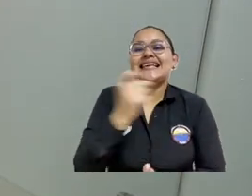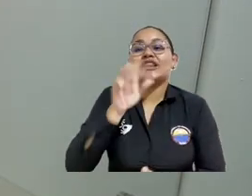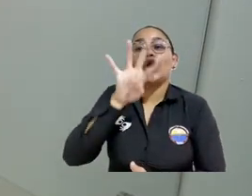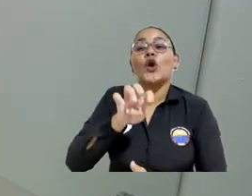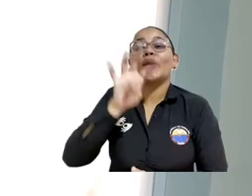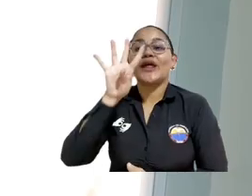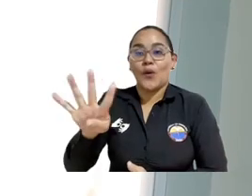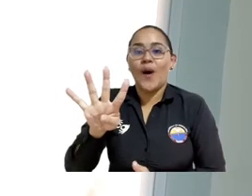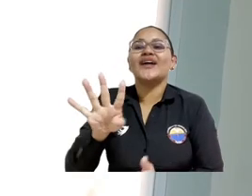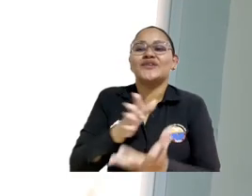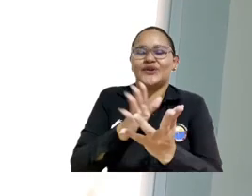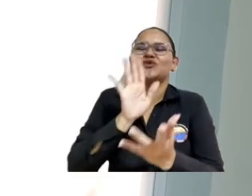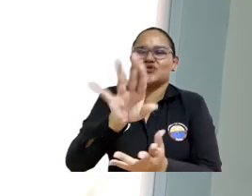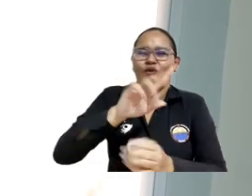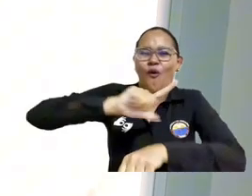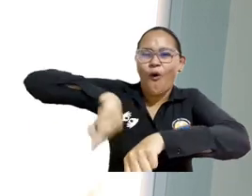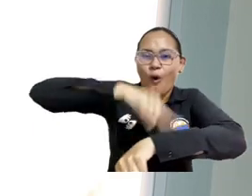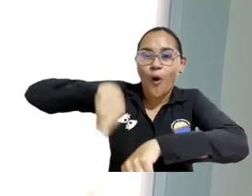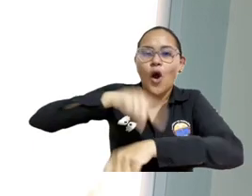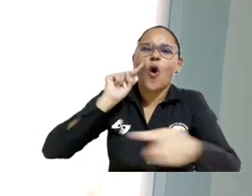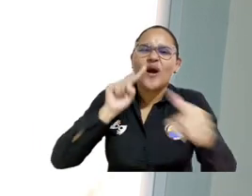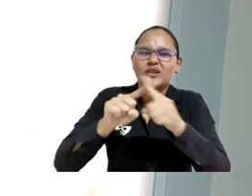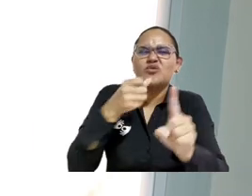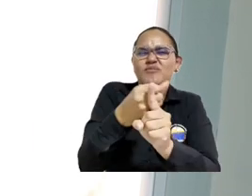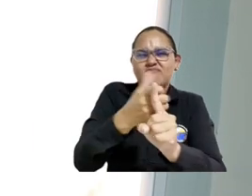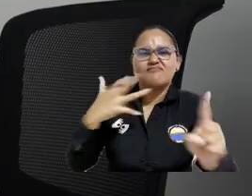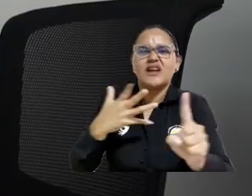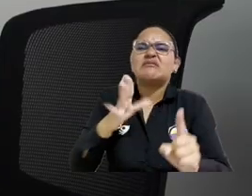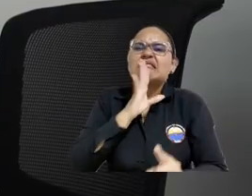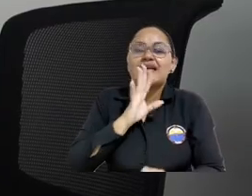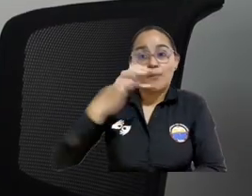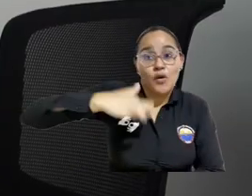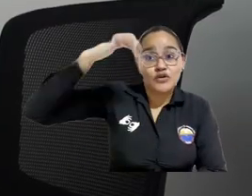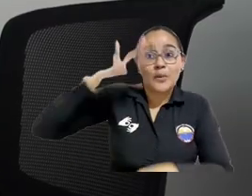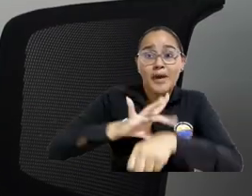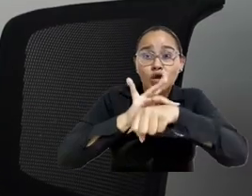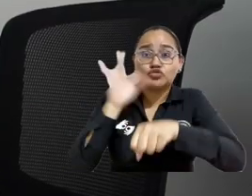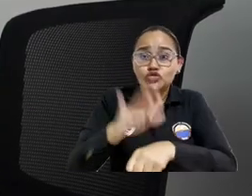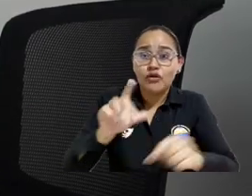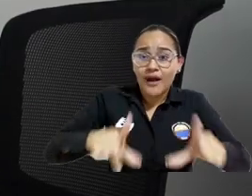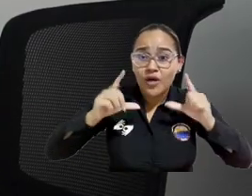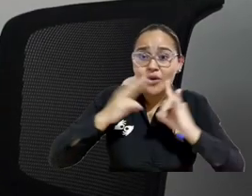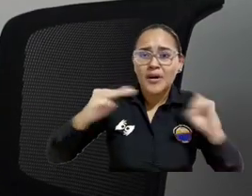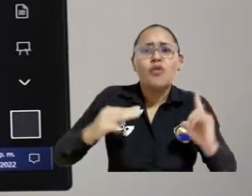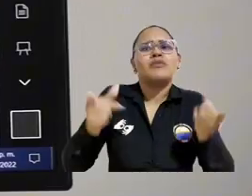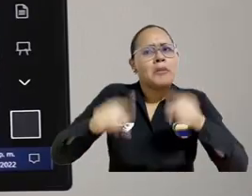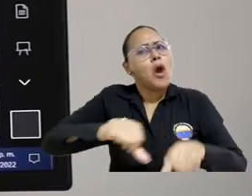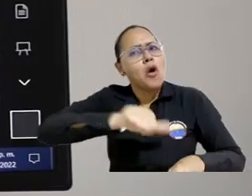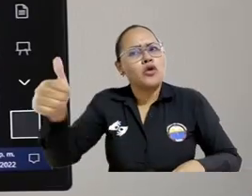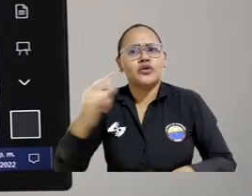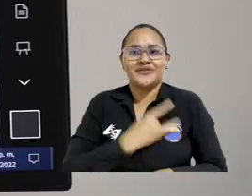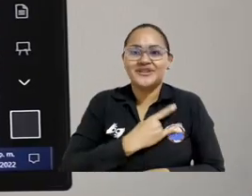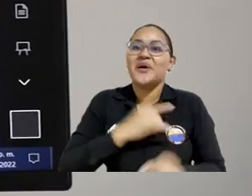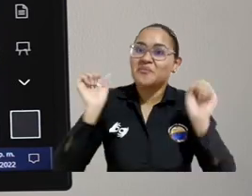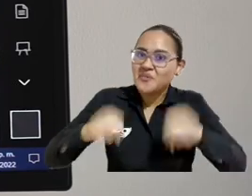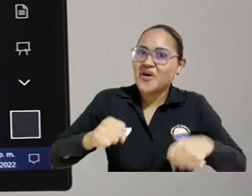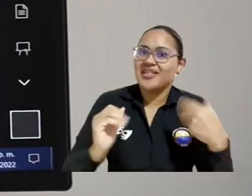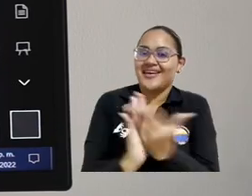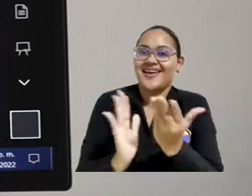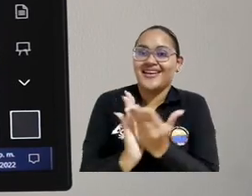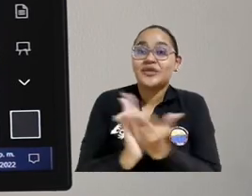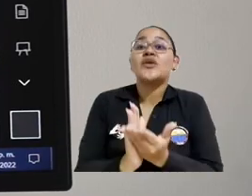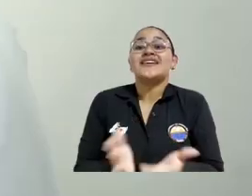194 créditos, busca impactar no solo a profesionales de medicina graduados de Unimagdalena, sino de otras universidades.